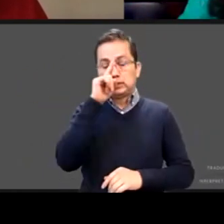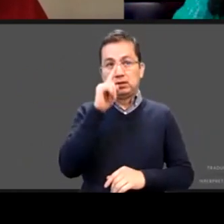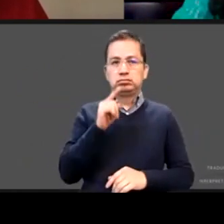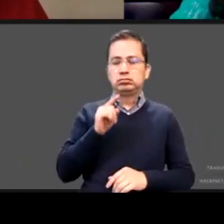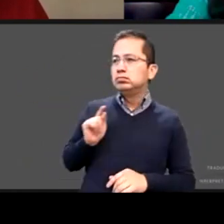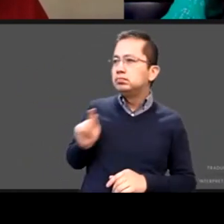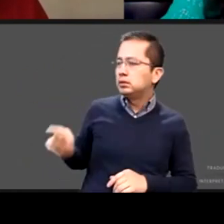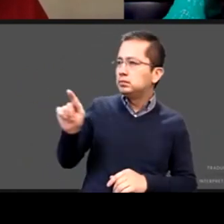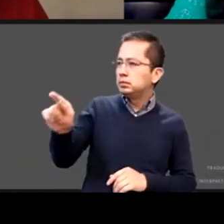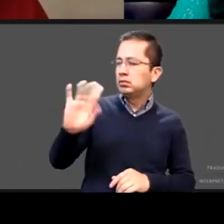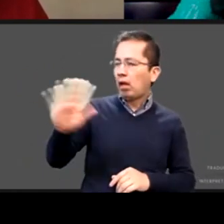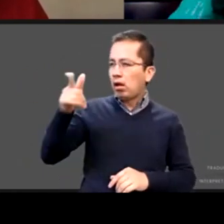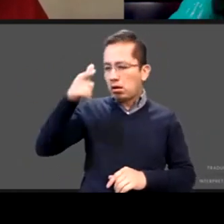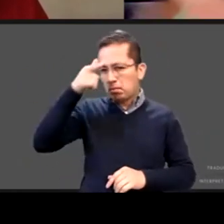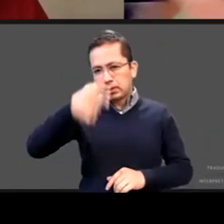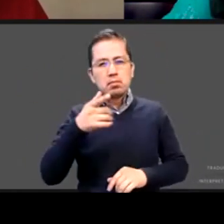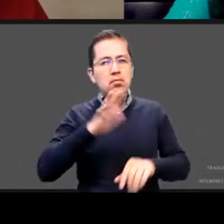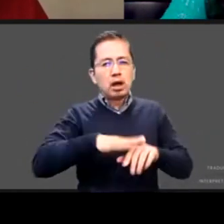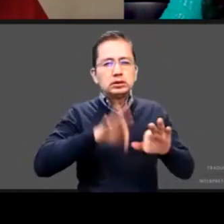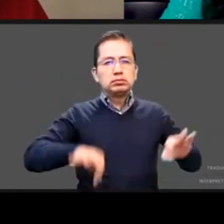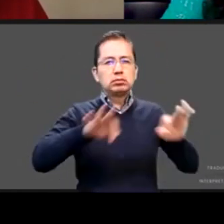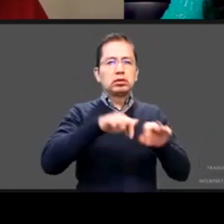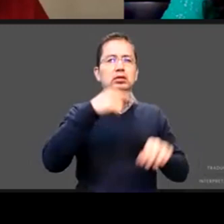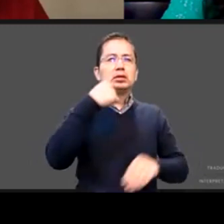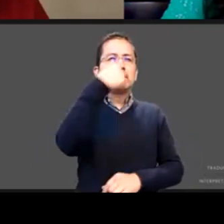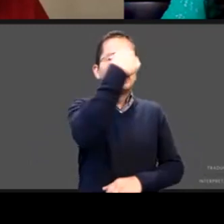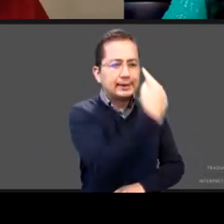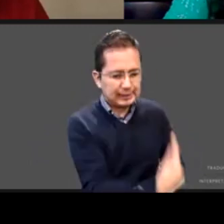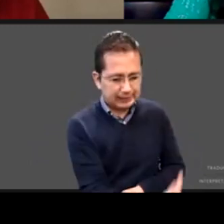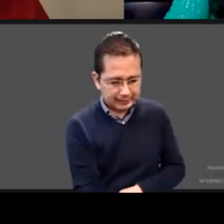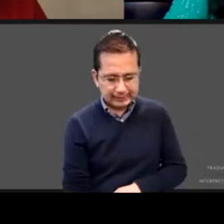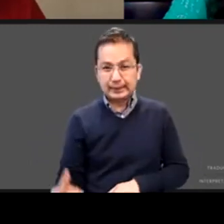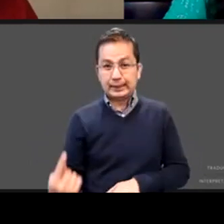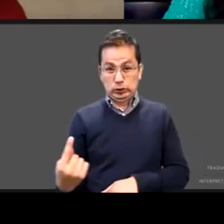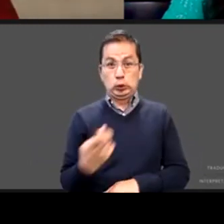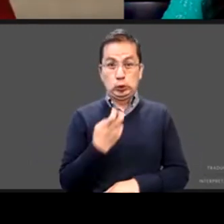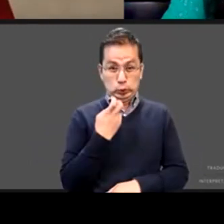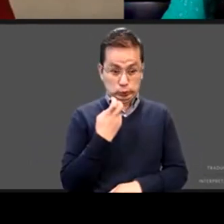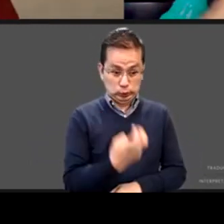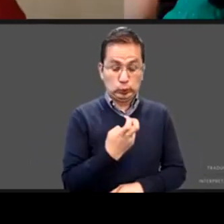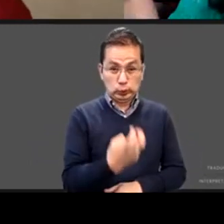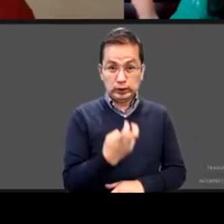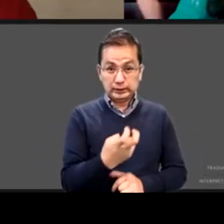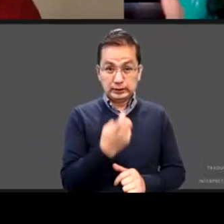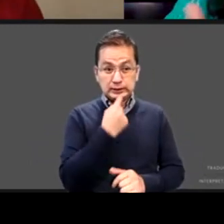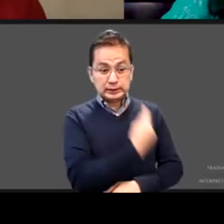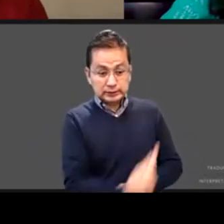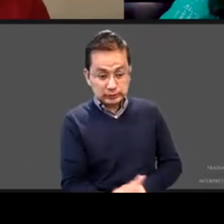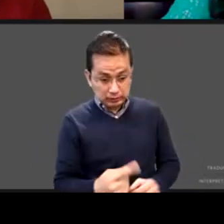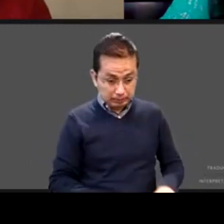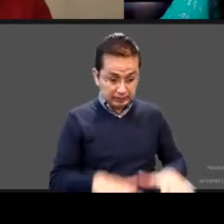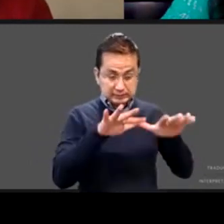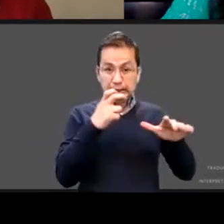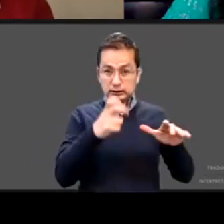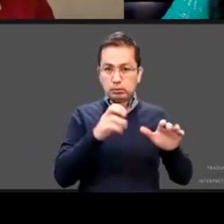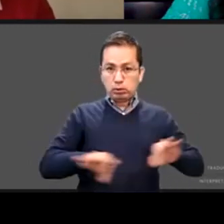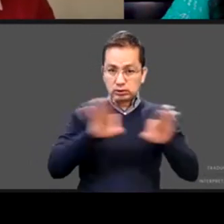estar en la primera infancia en algún aspecto del desarrollo de la persona son bienvenidas